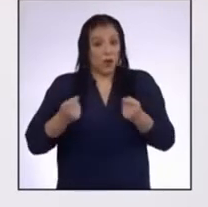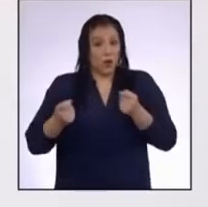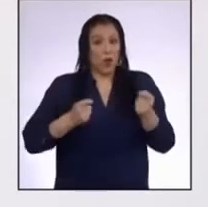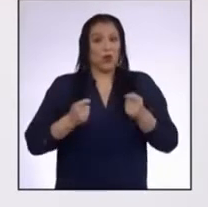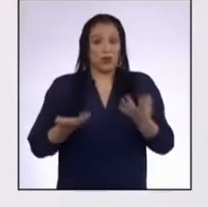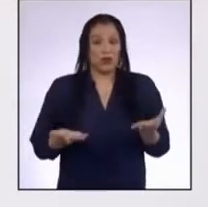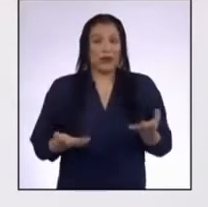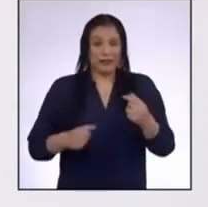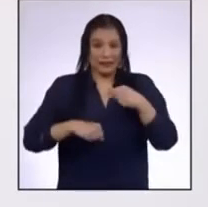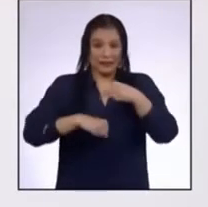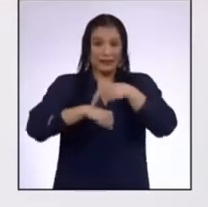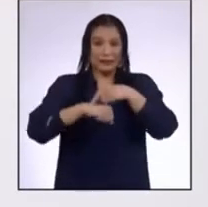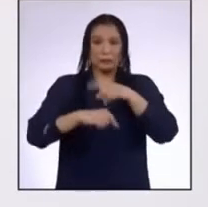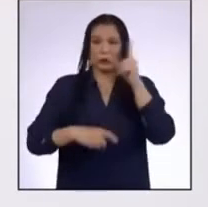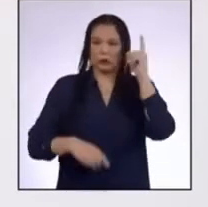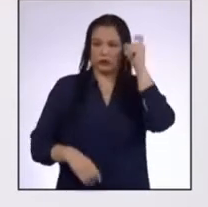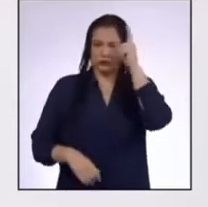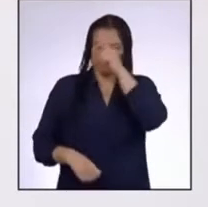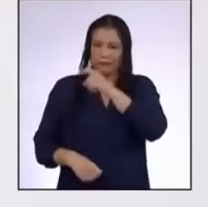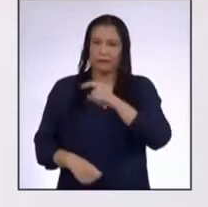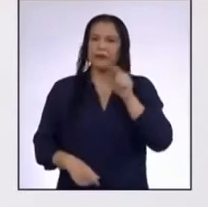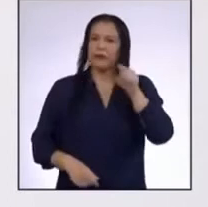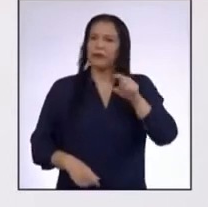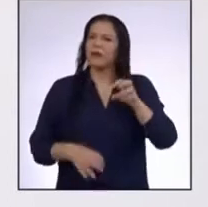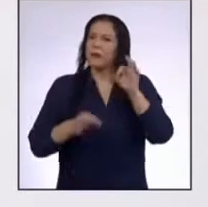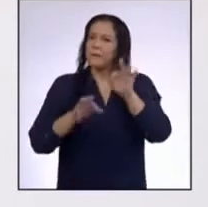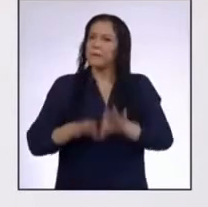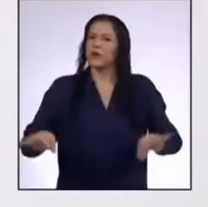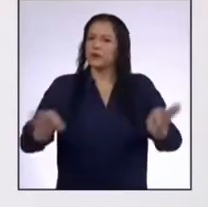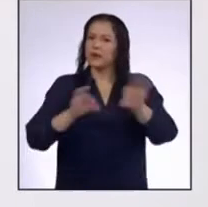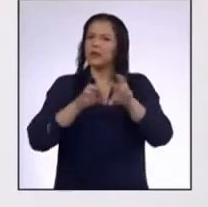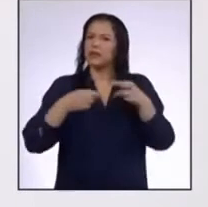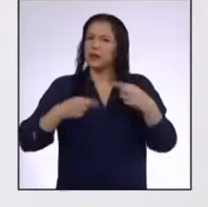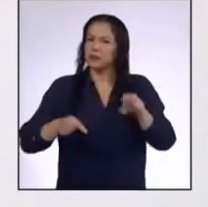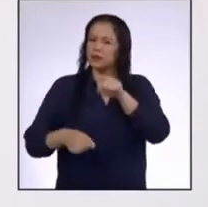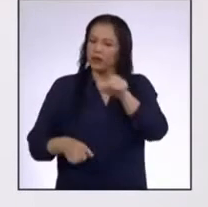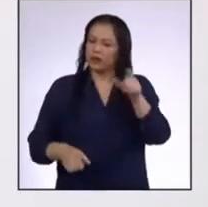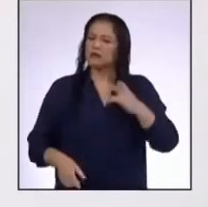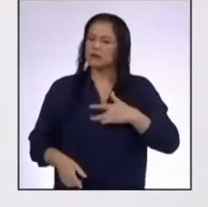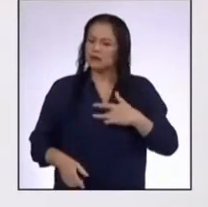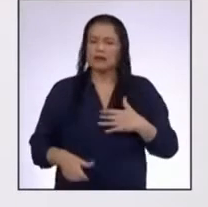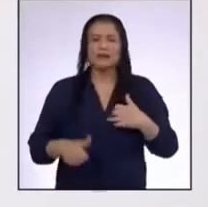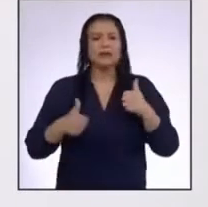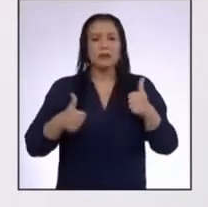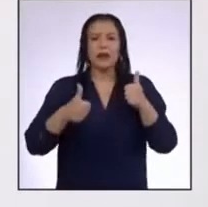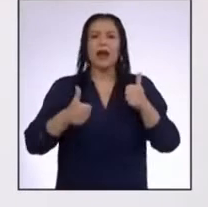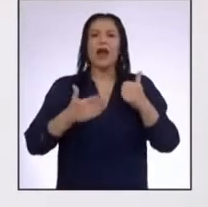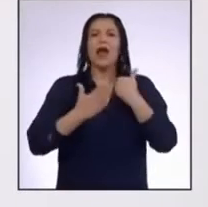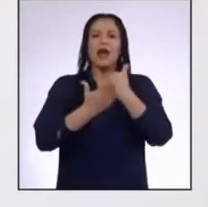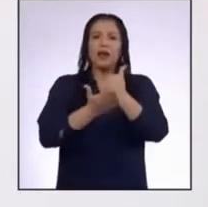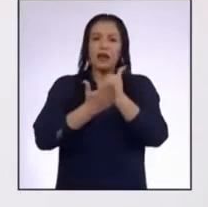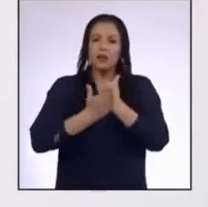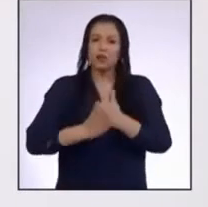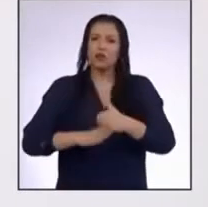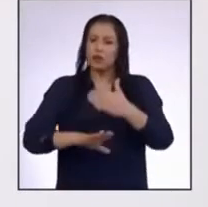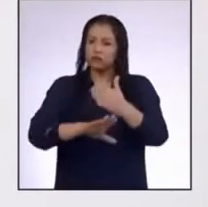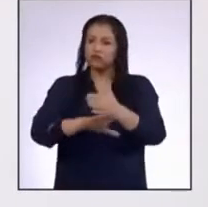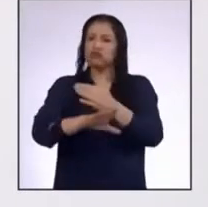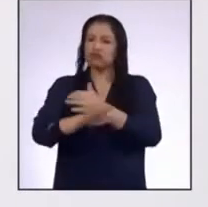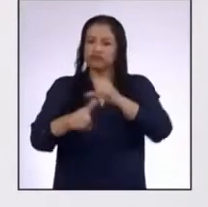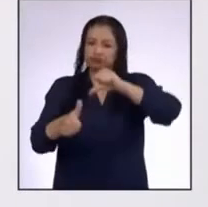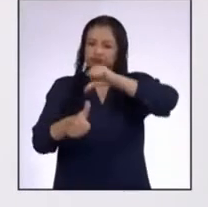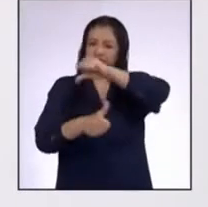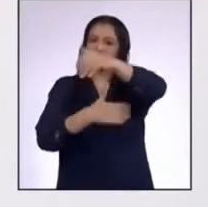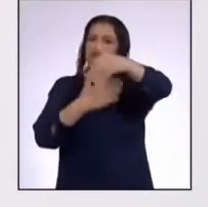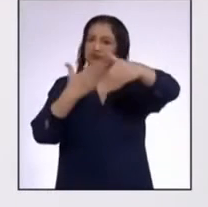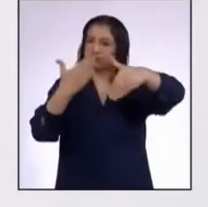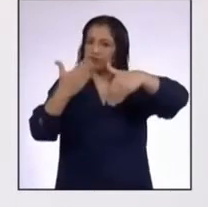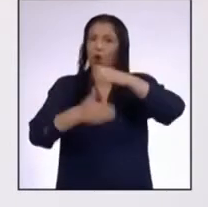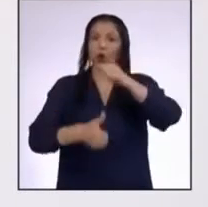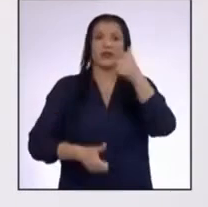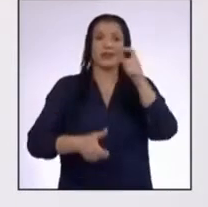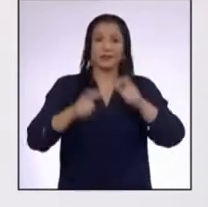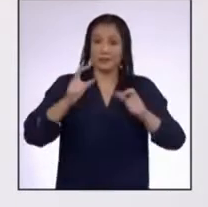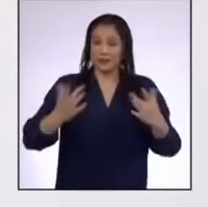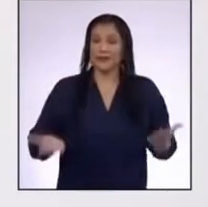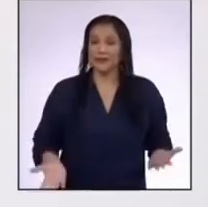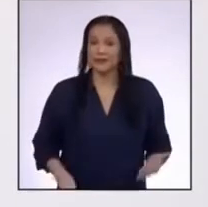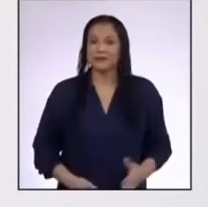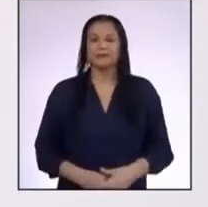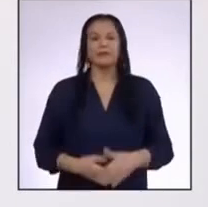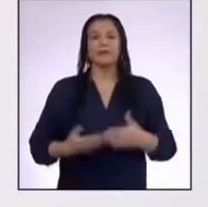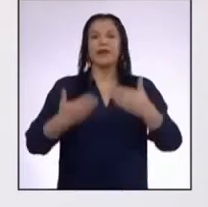Ello es importante porque les permite sentirse bien Y ayuda a mejorar las relaciones y trato a los demás